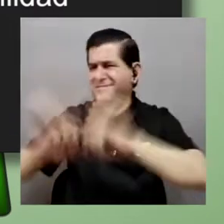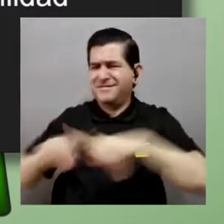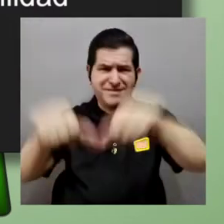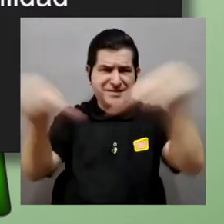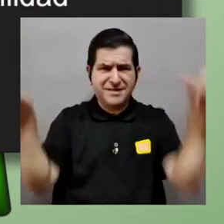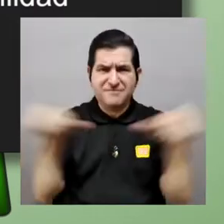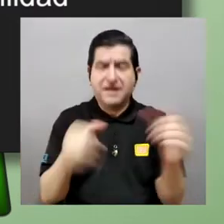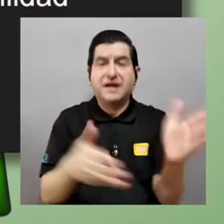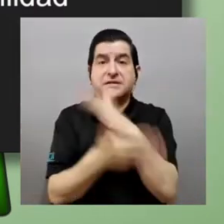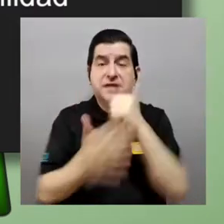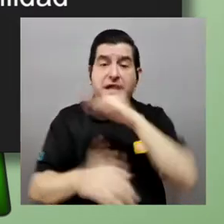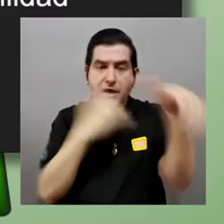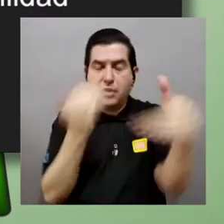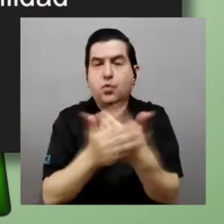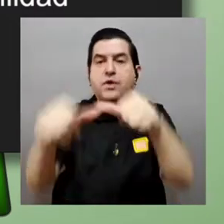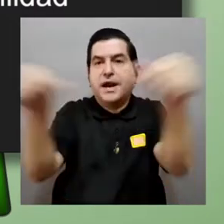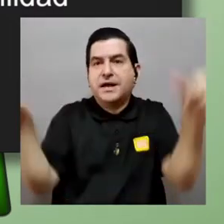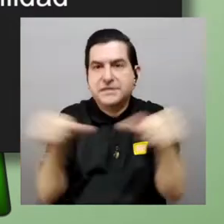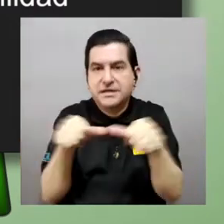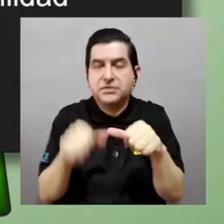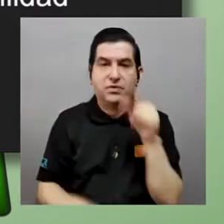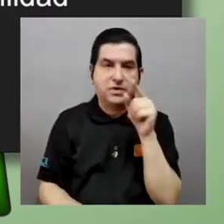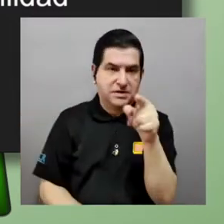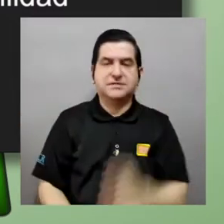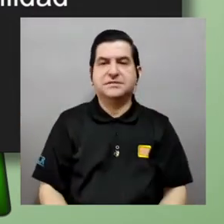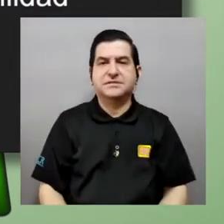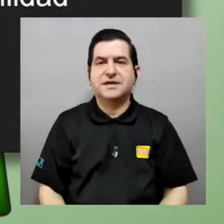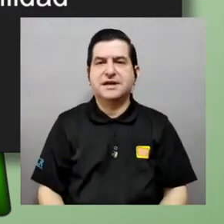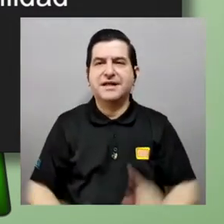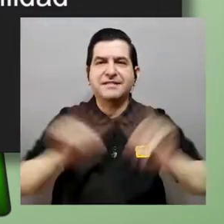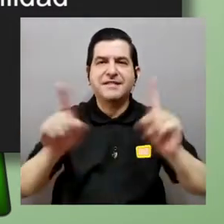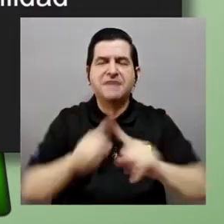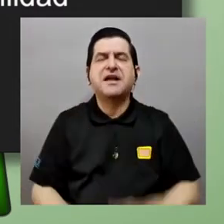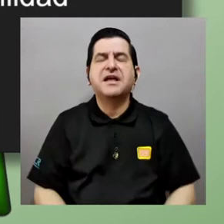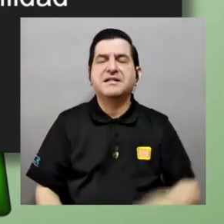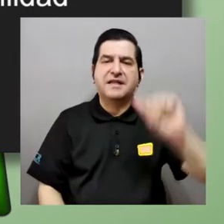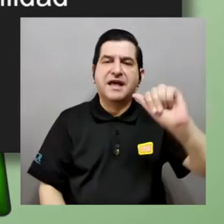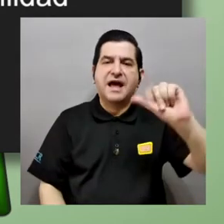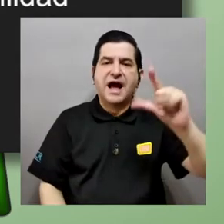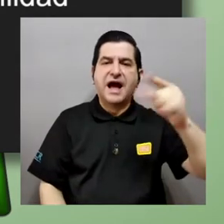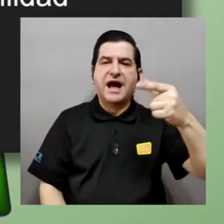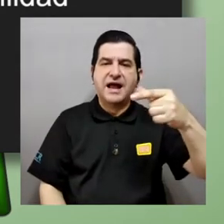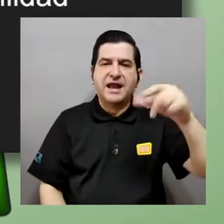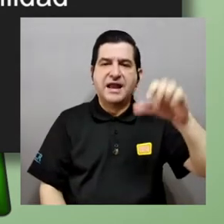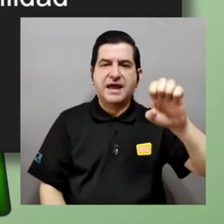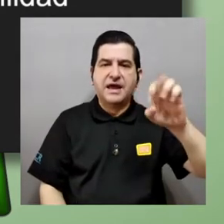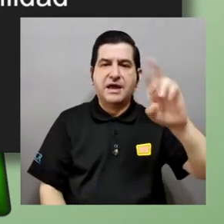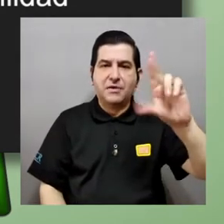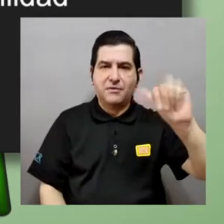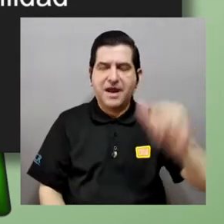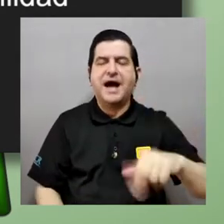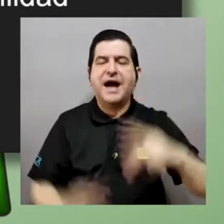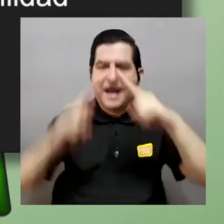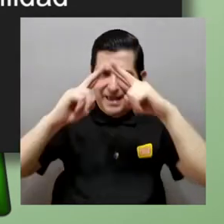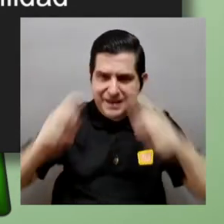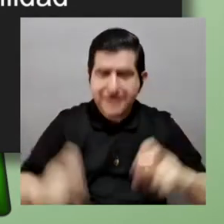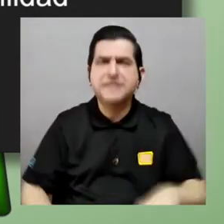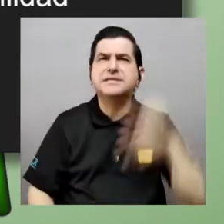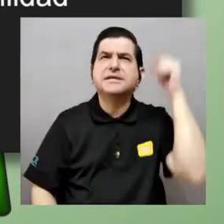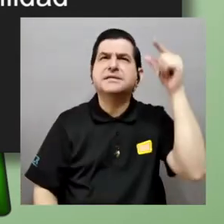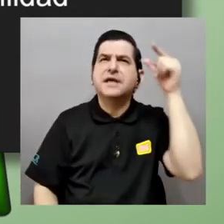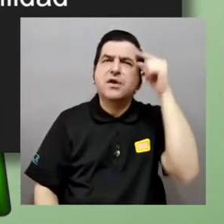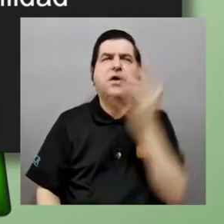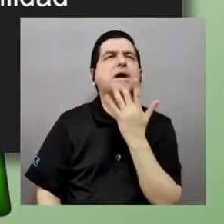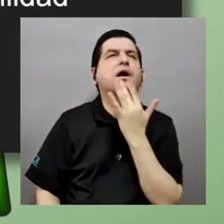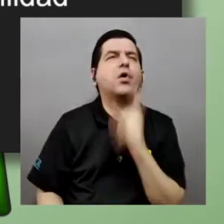de áreas estas son algunas de todas las áreas posibles y álgebra análisis algunos han escuchado hablar sobre sobre estas áreas y puse